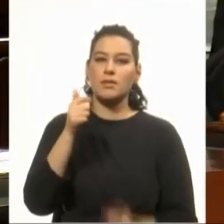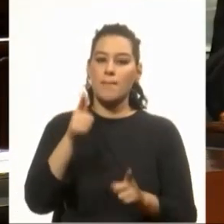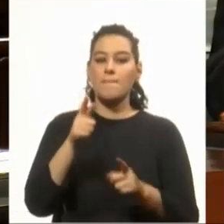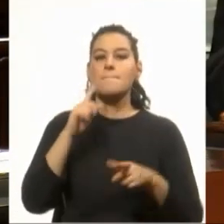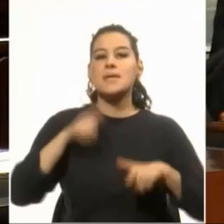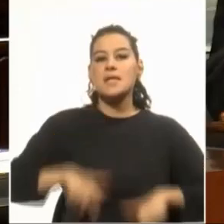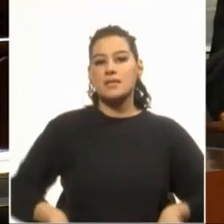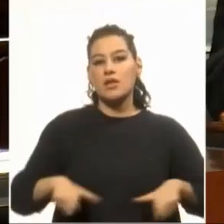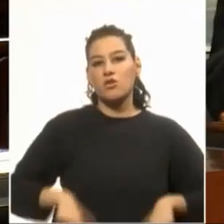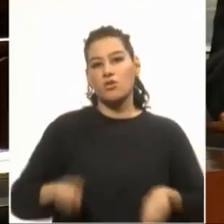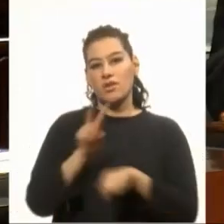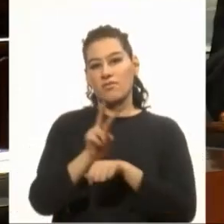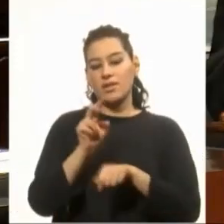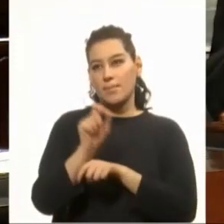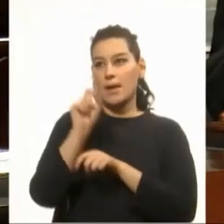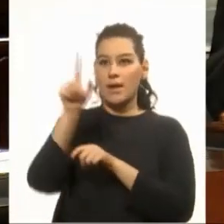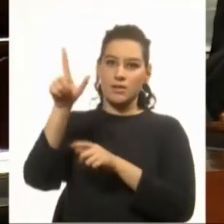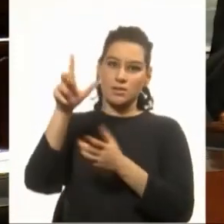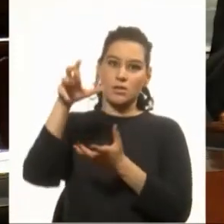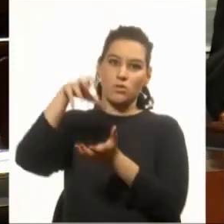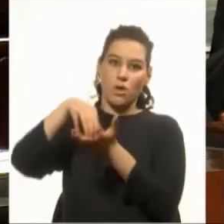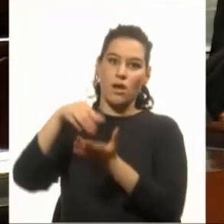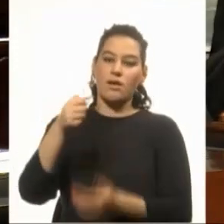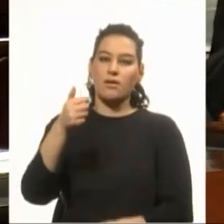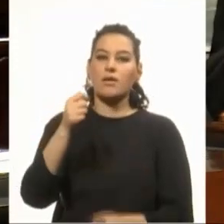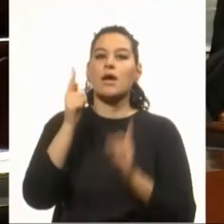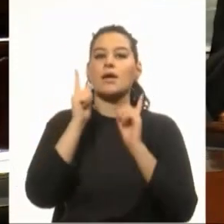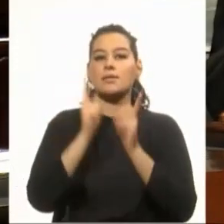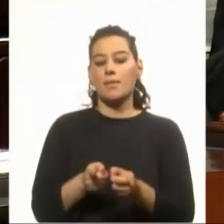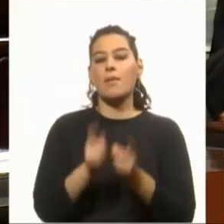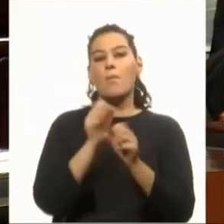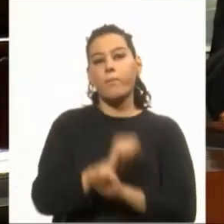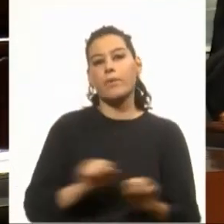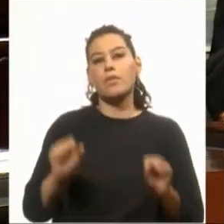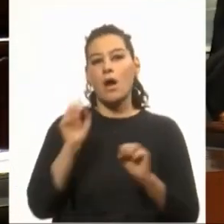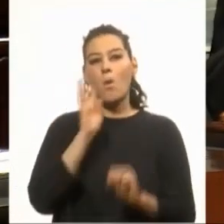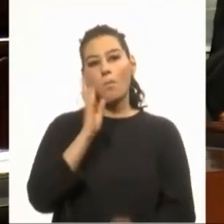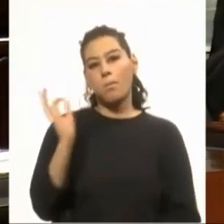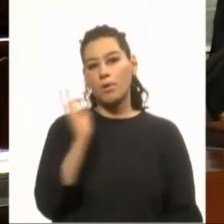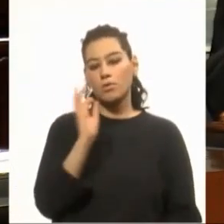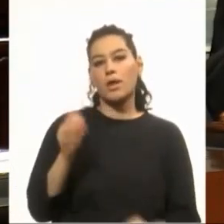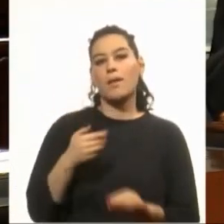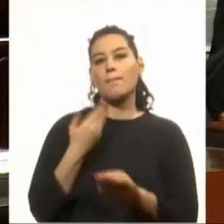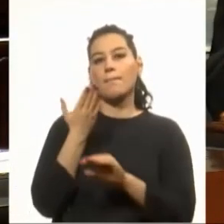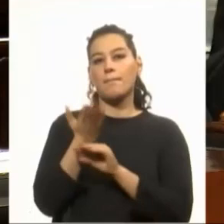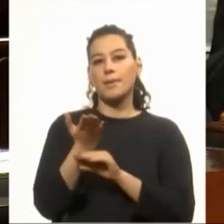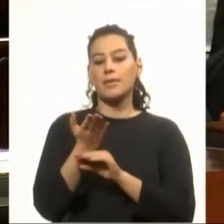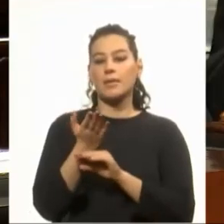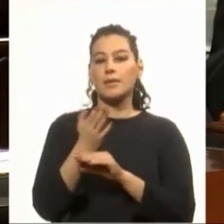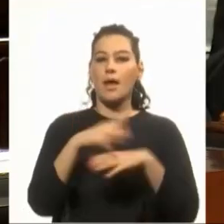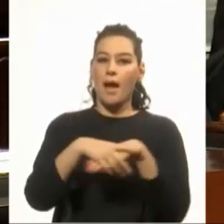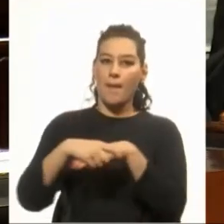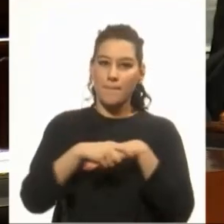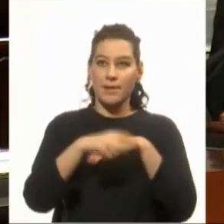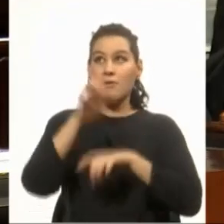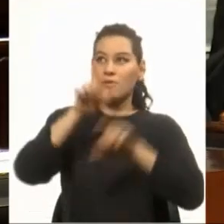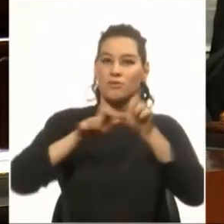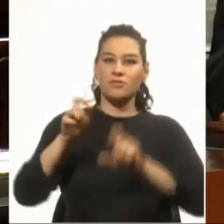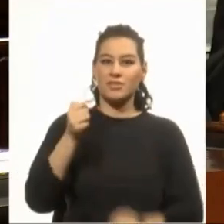las unidades de ese departamento. Y sea también propicia la oportunidad para hacerle llegar a los amigos riverenses,